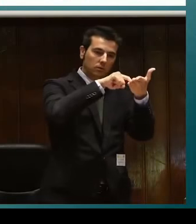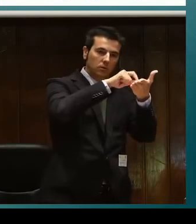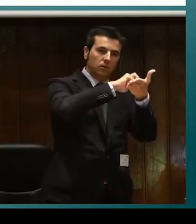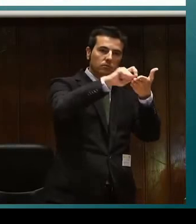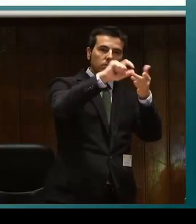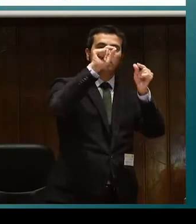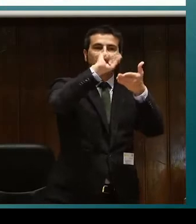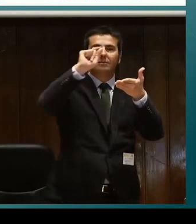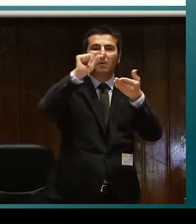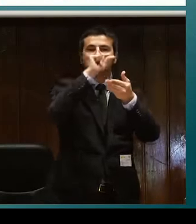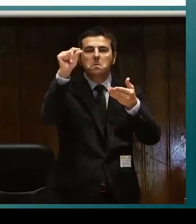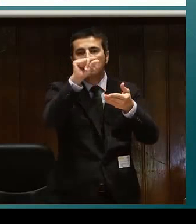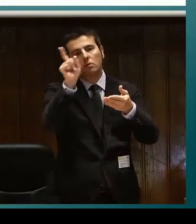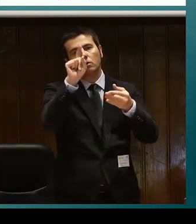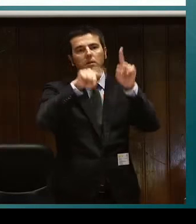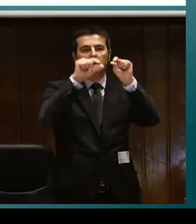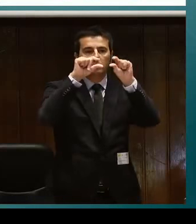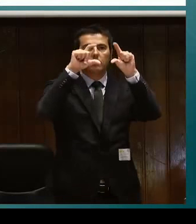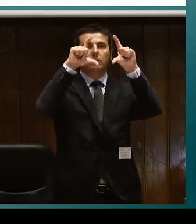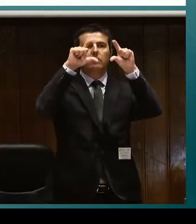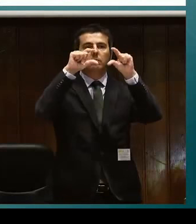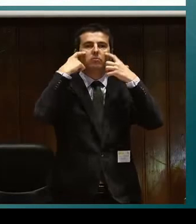Nos comunicamos con lectoescritura,